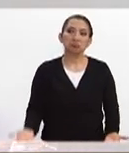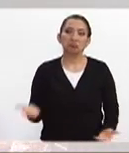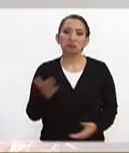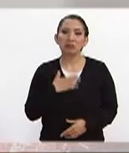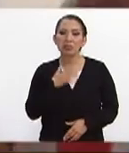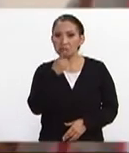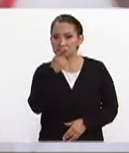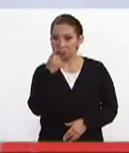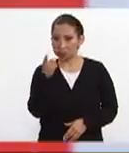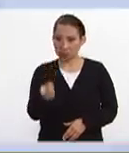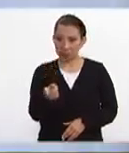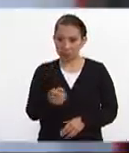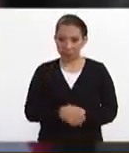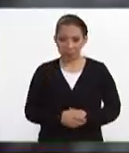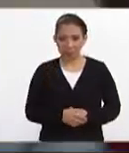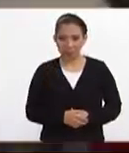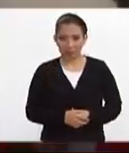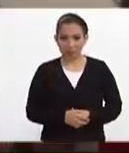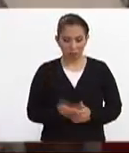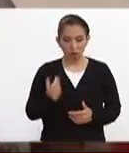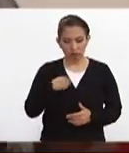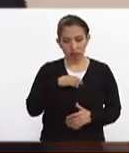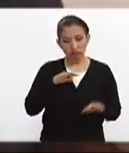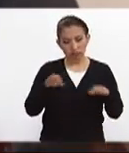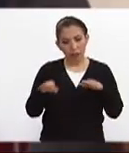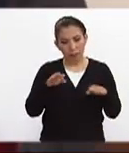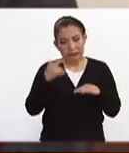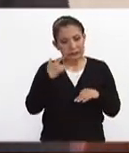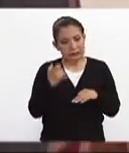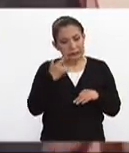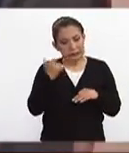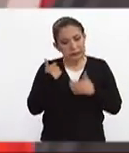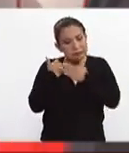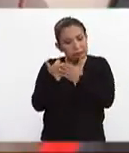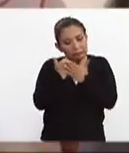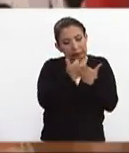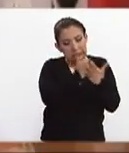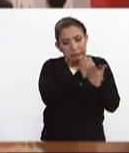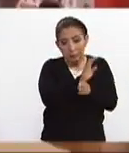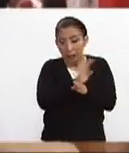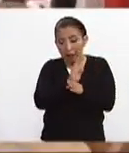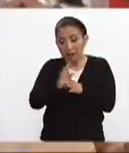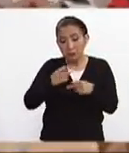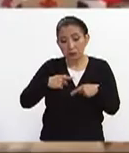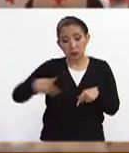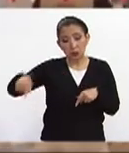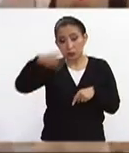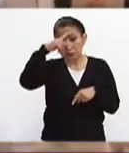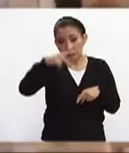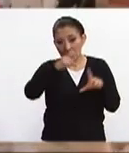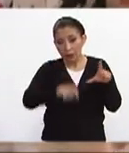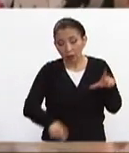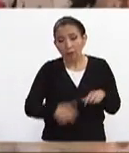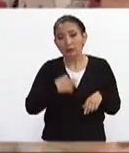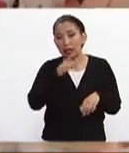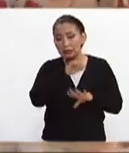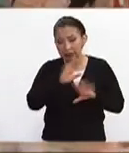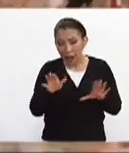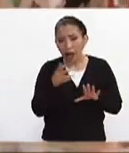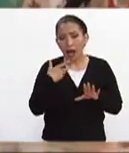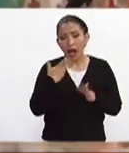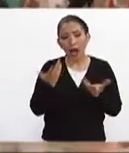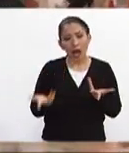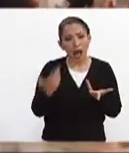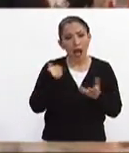quiero decirte que pues hemos trabajado muy duro en favor de los mexicanos quiero decirte que la Cruz es una